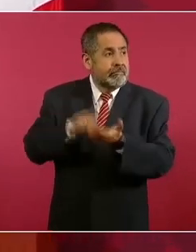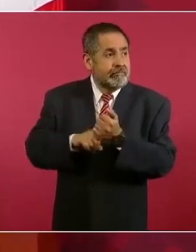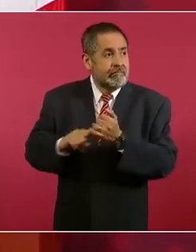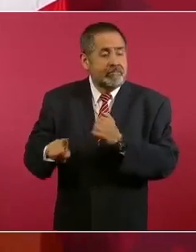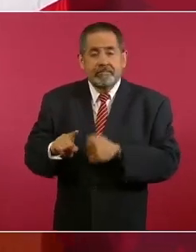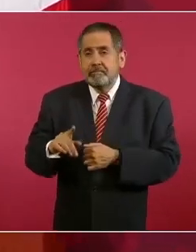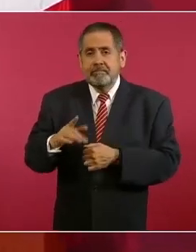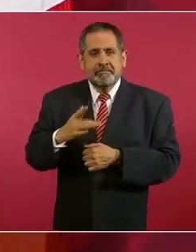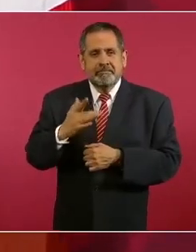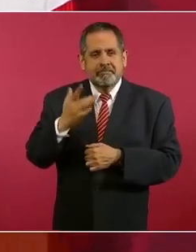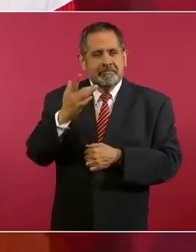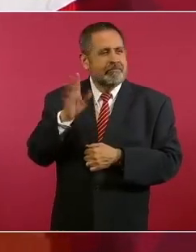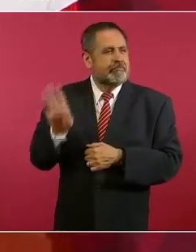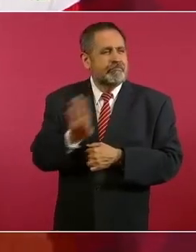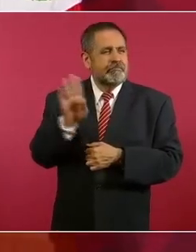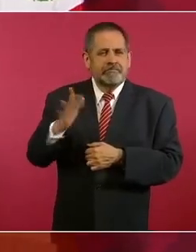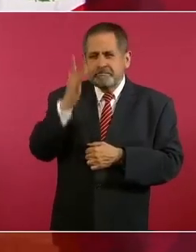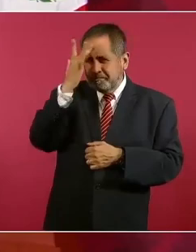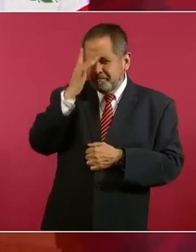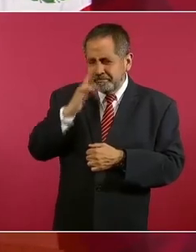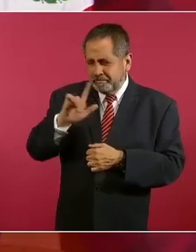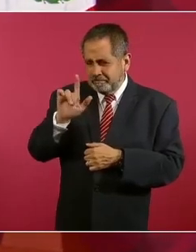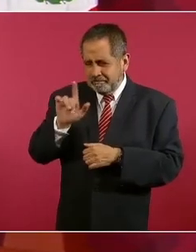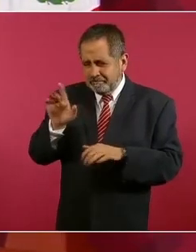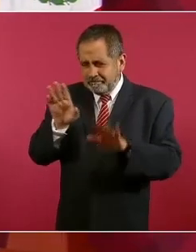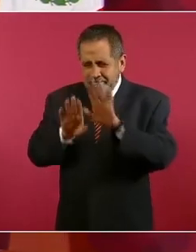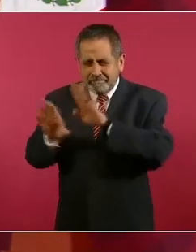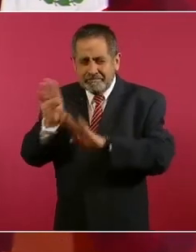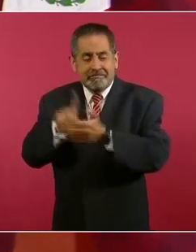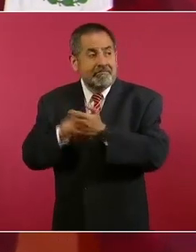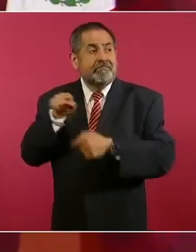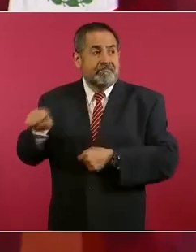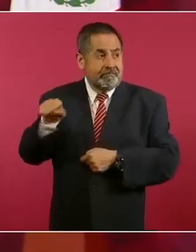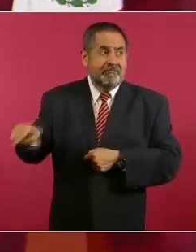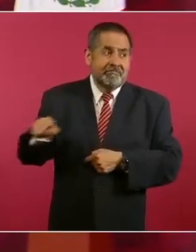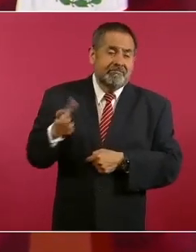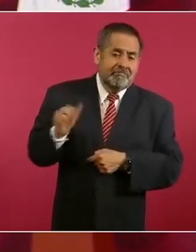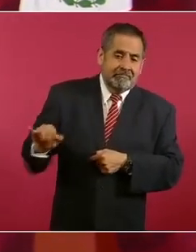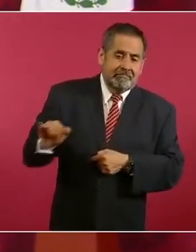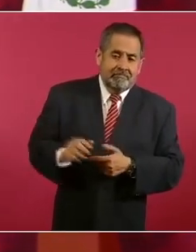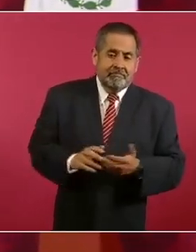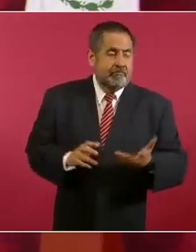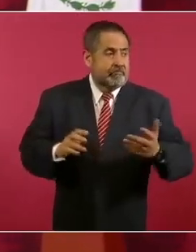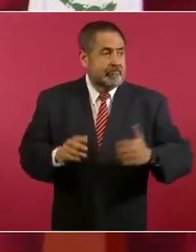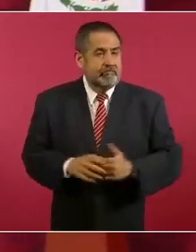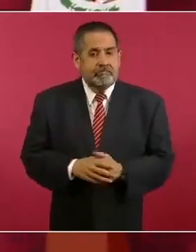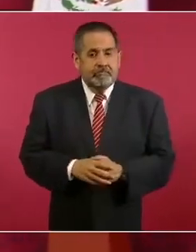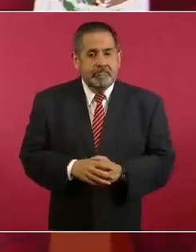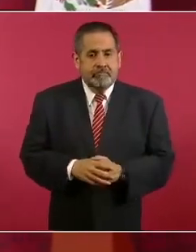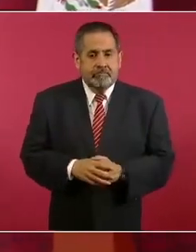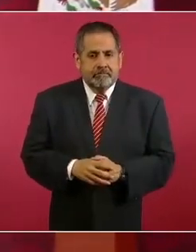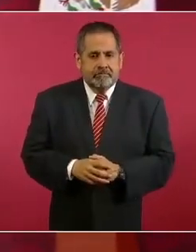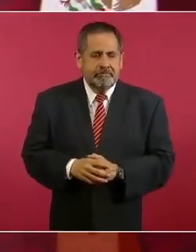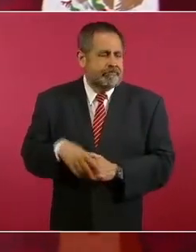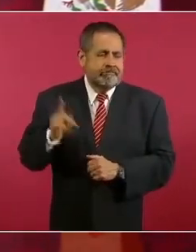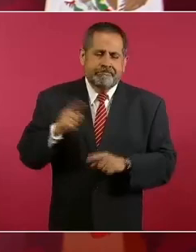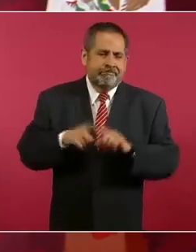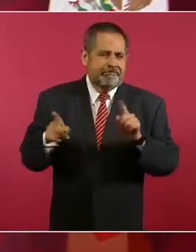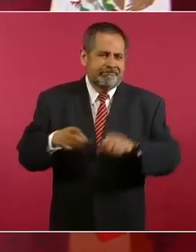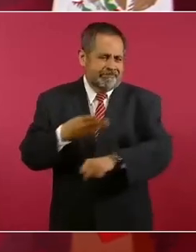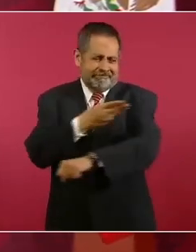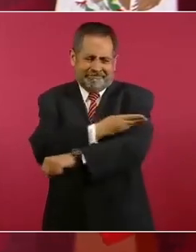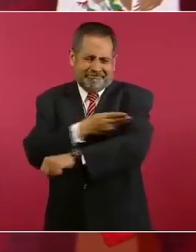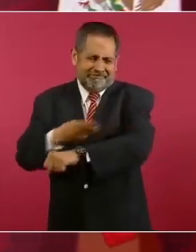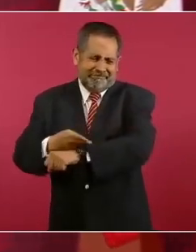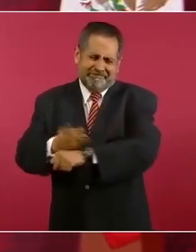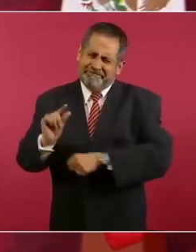pero Madero es grande,